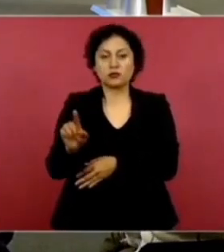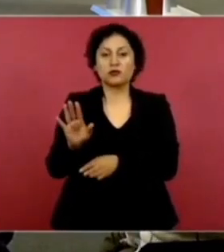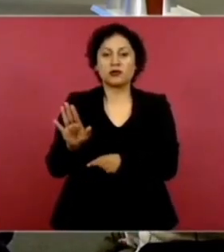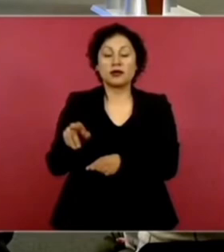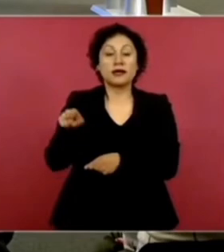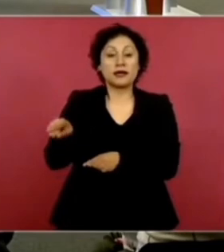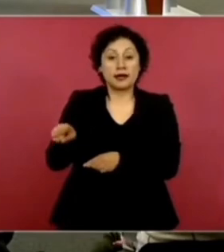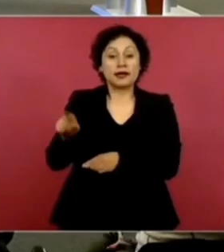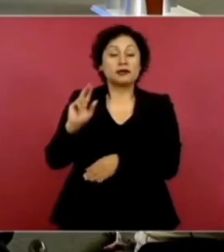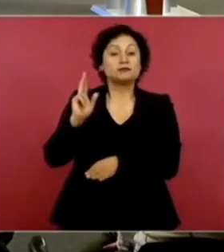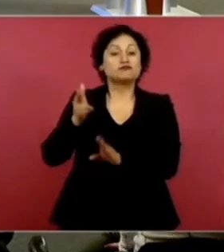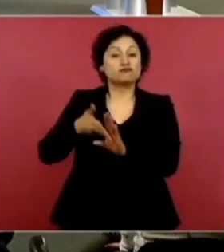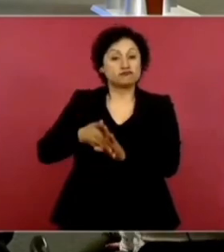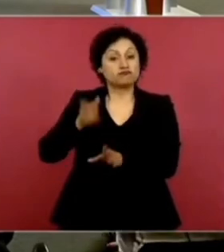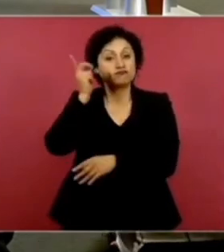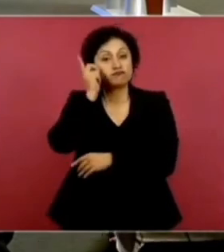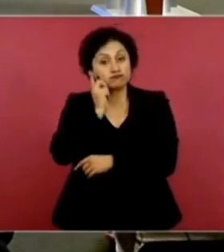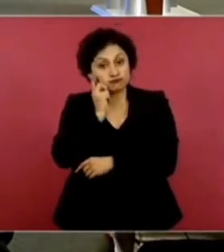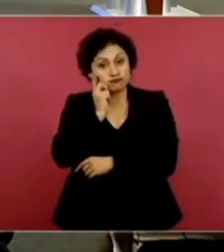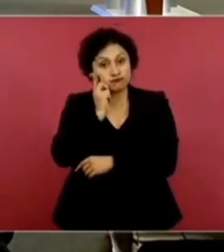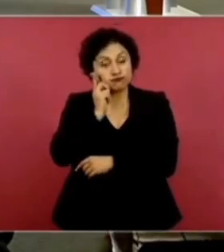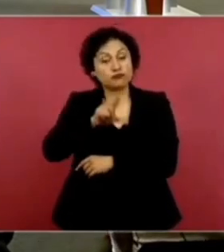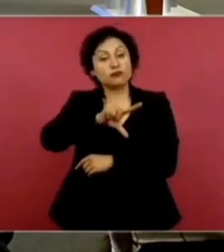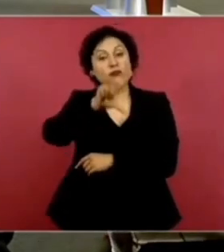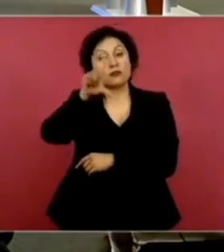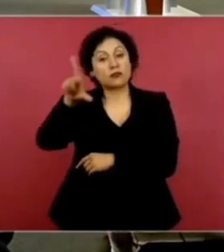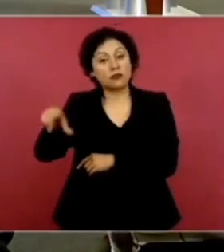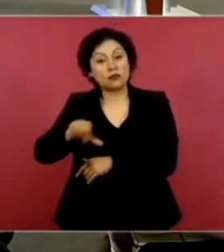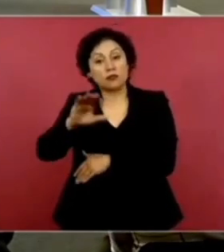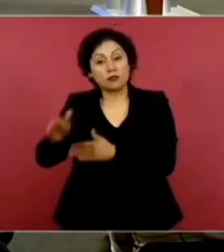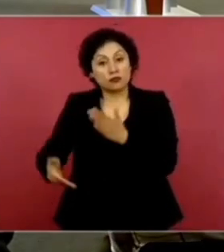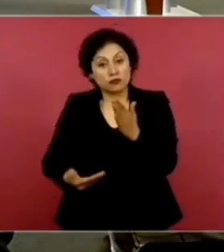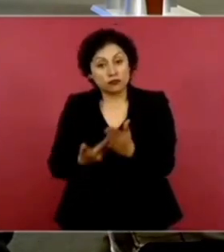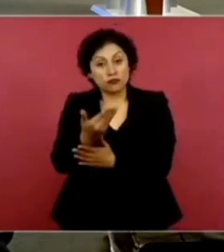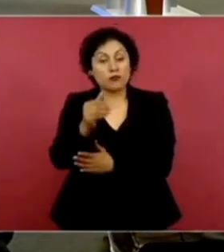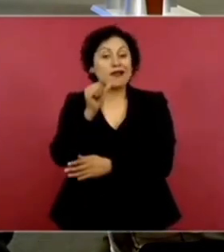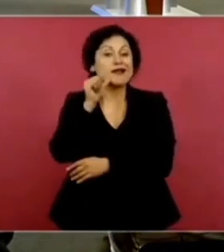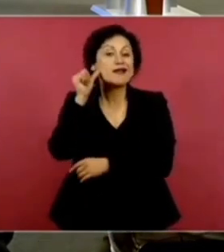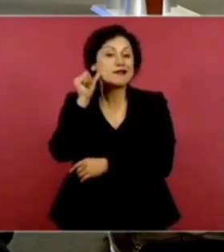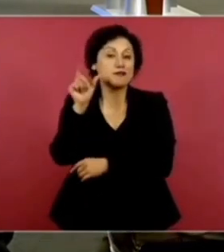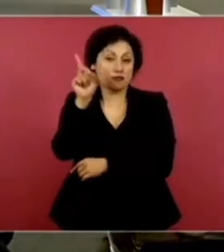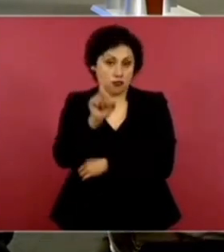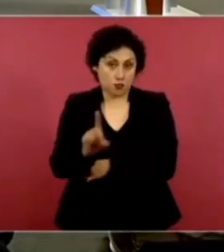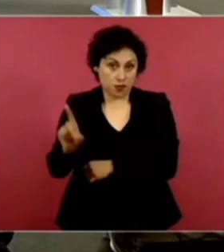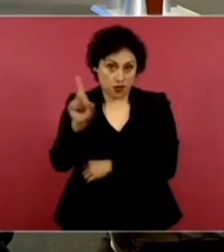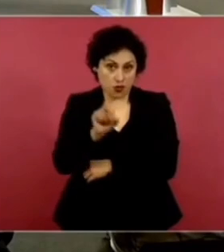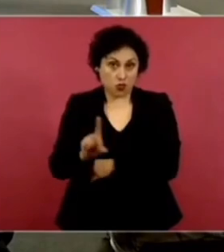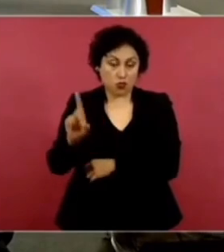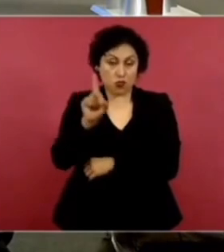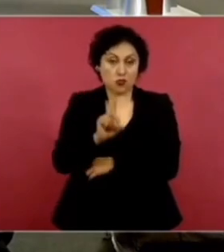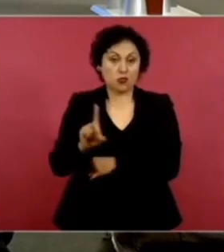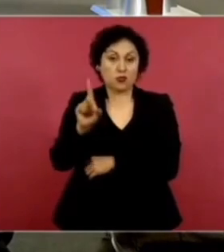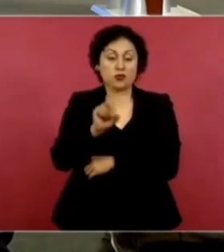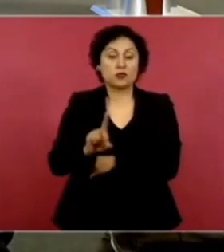Y. Ayer. Hicimos esto. Hasta.